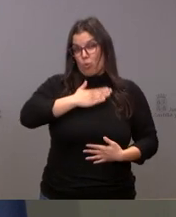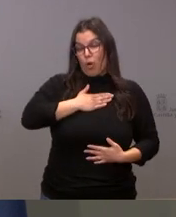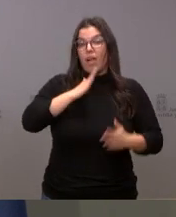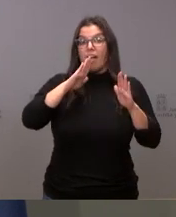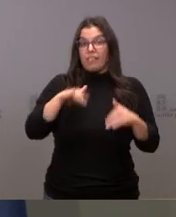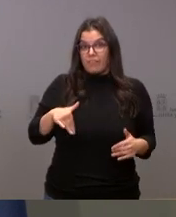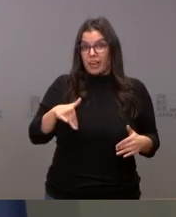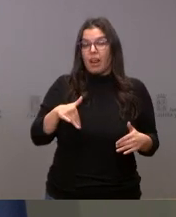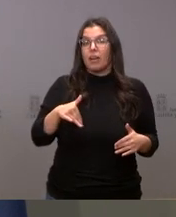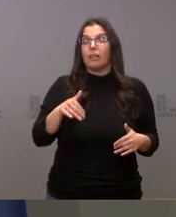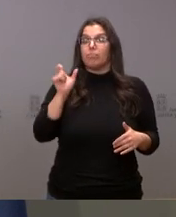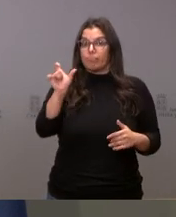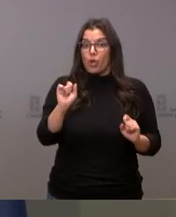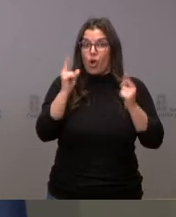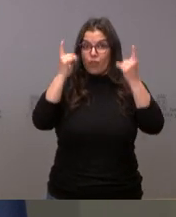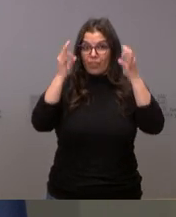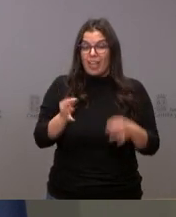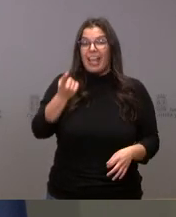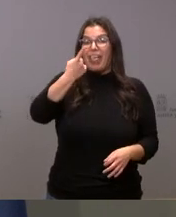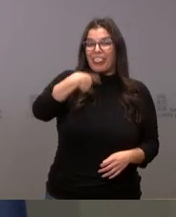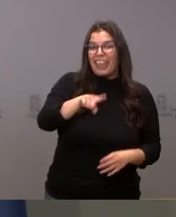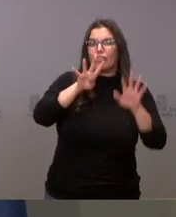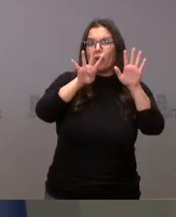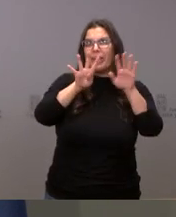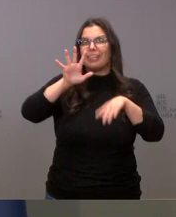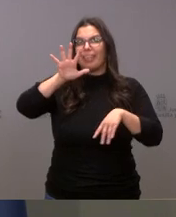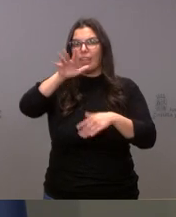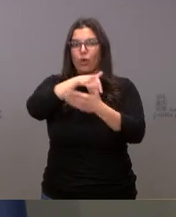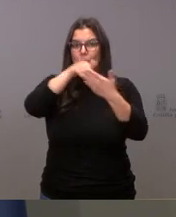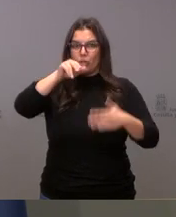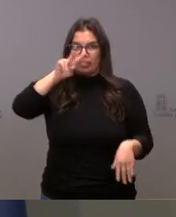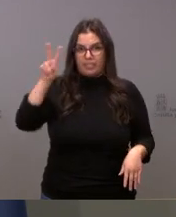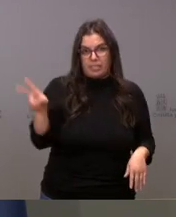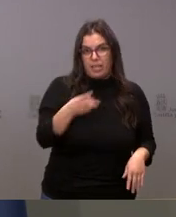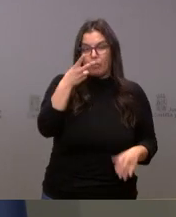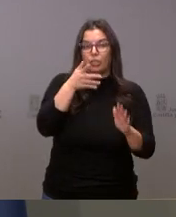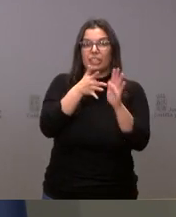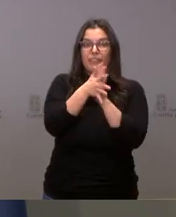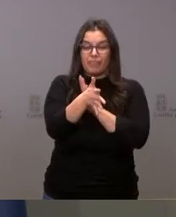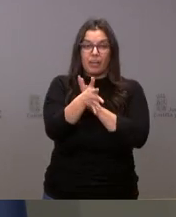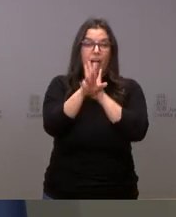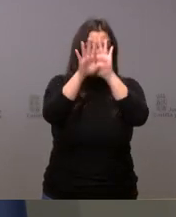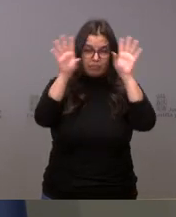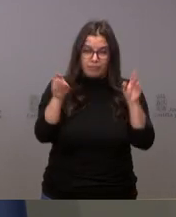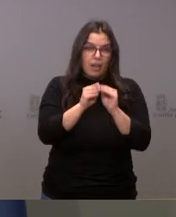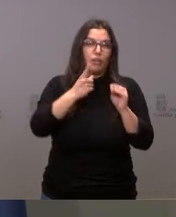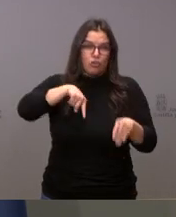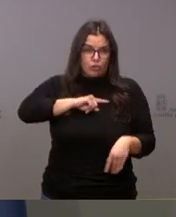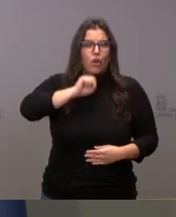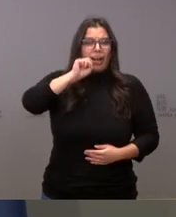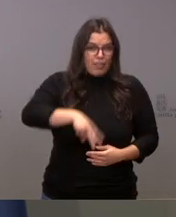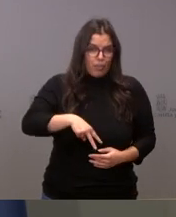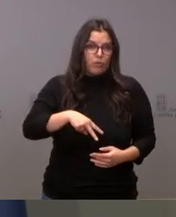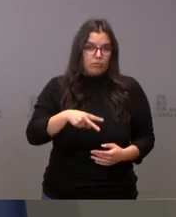se fija en 195 millones de euros, lo que determina, en definitiva, que teníamos razón